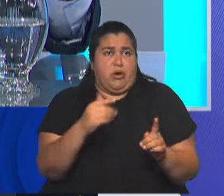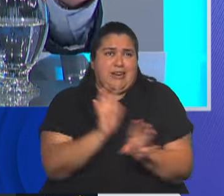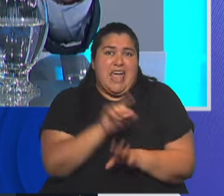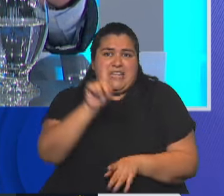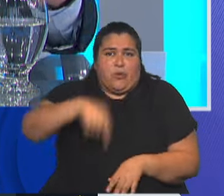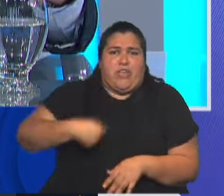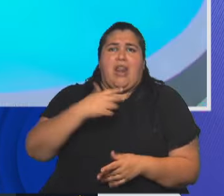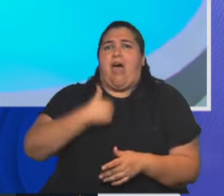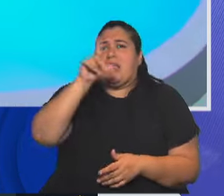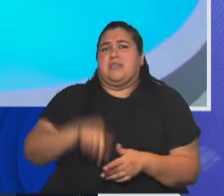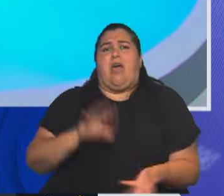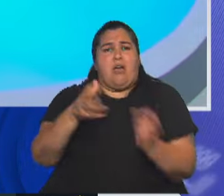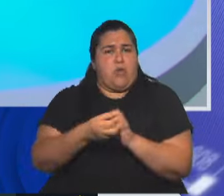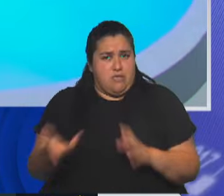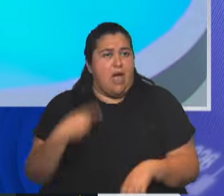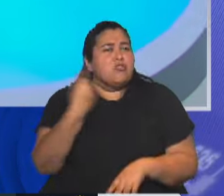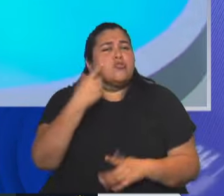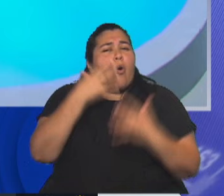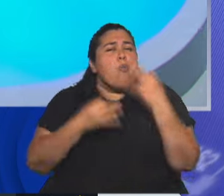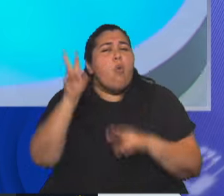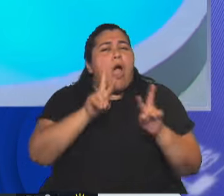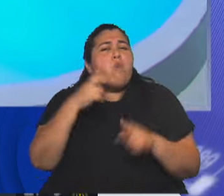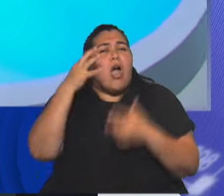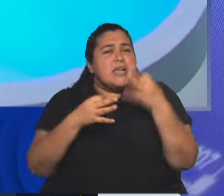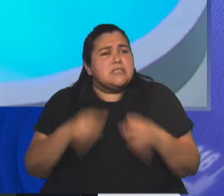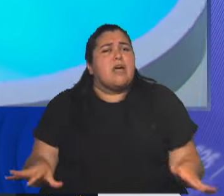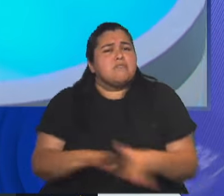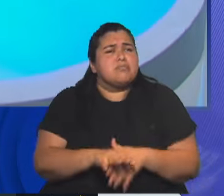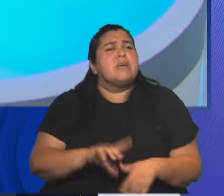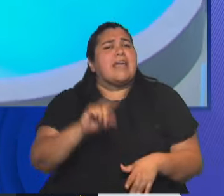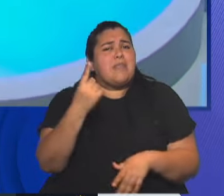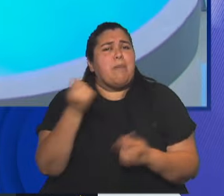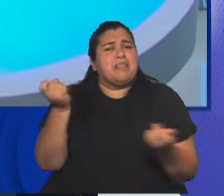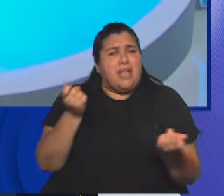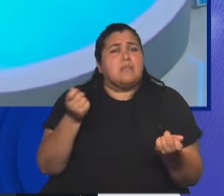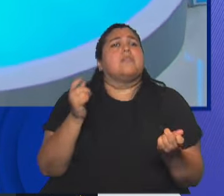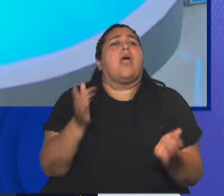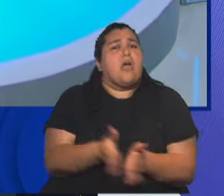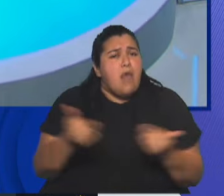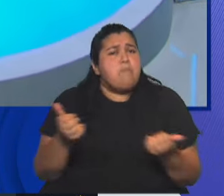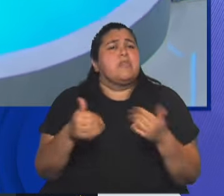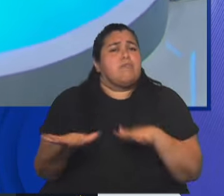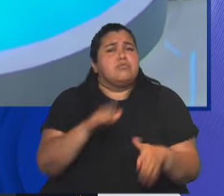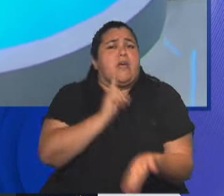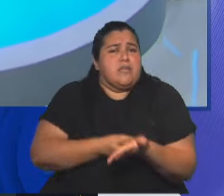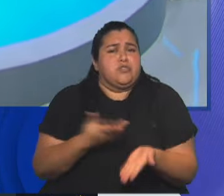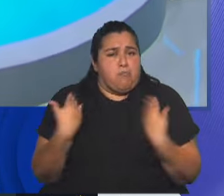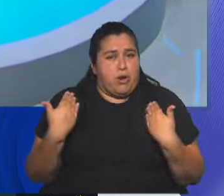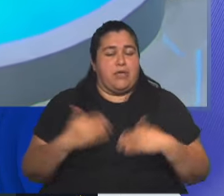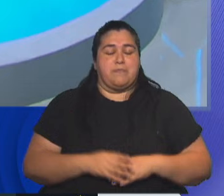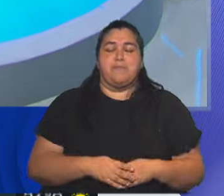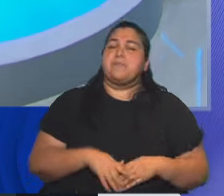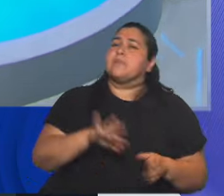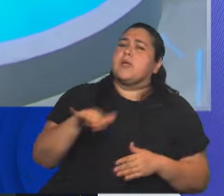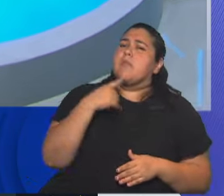Acá hay que apuntar a una justicia independiente, eficaz, idónea y rápida. Bien. Ministro, hubo una